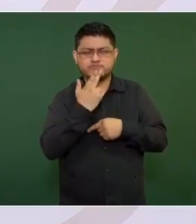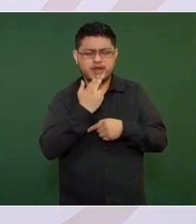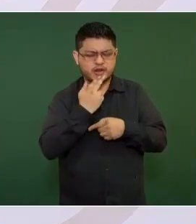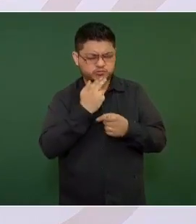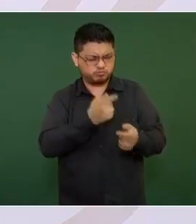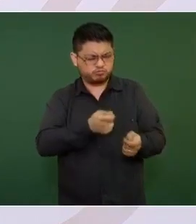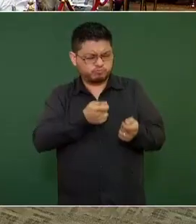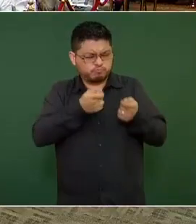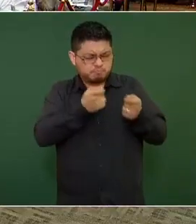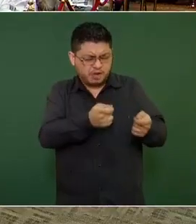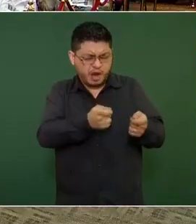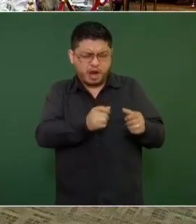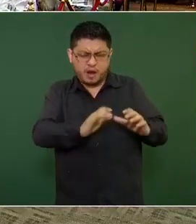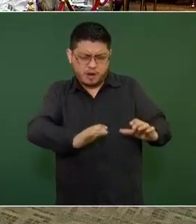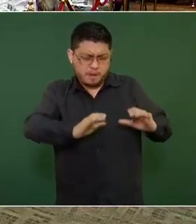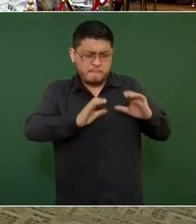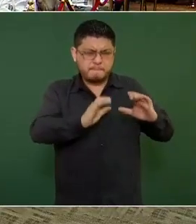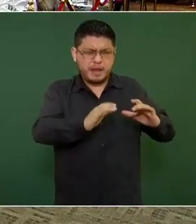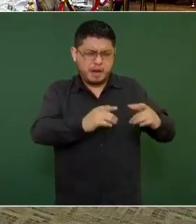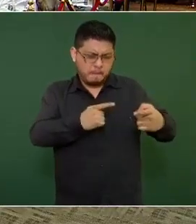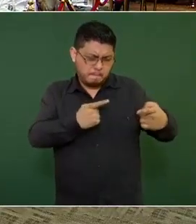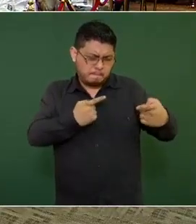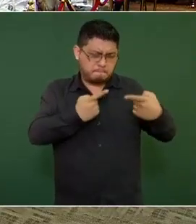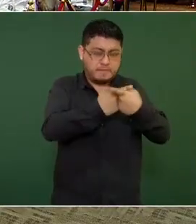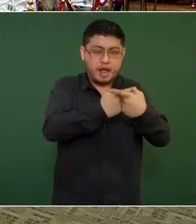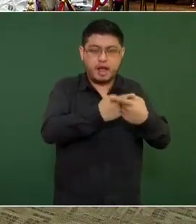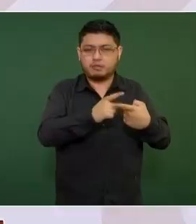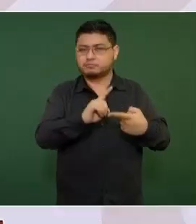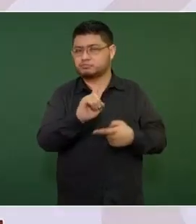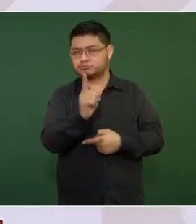para enfrentar problemas sociales.